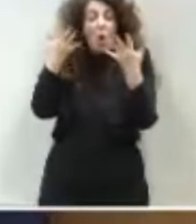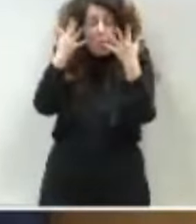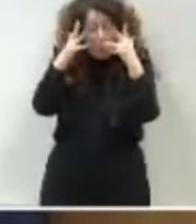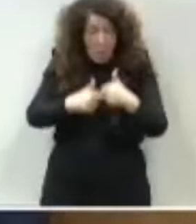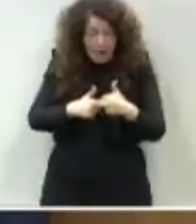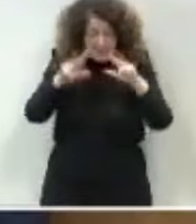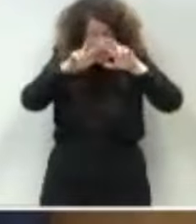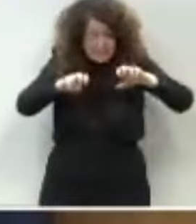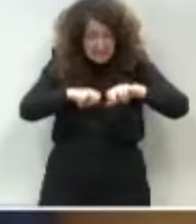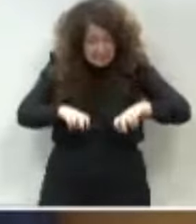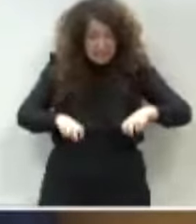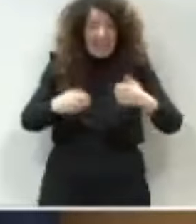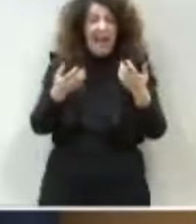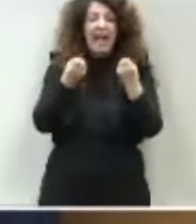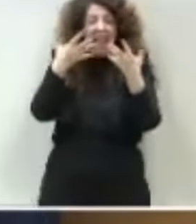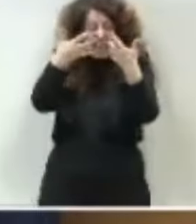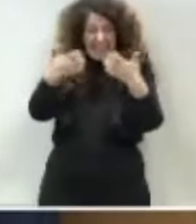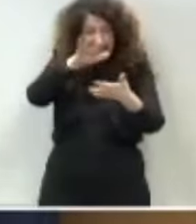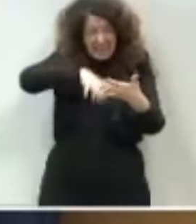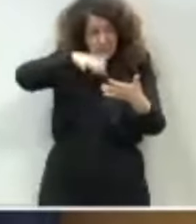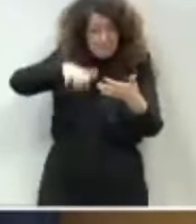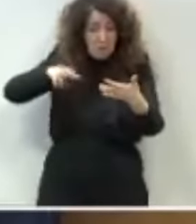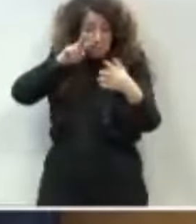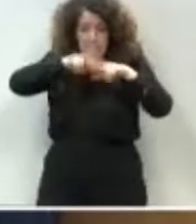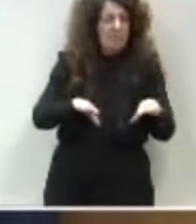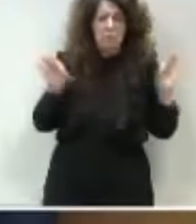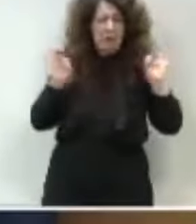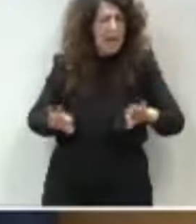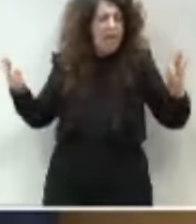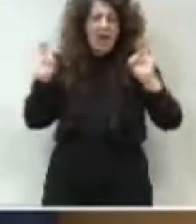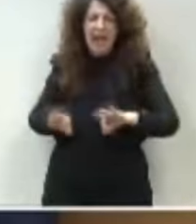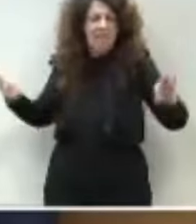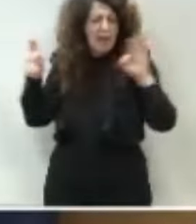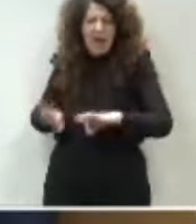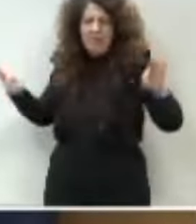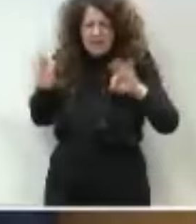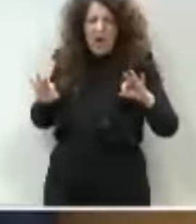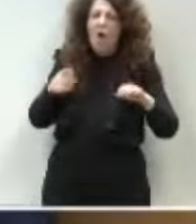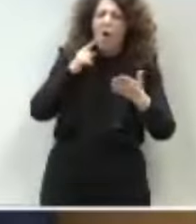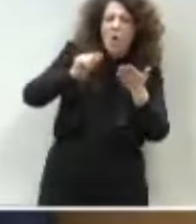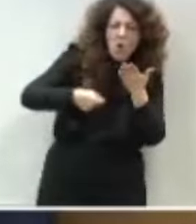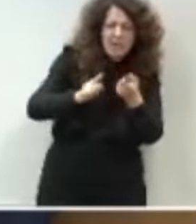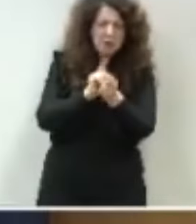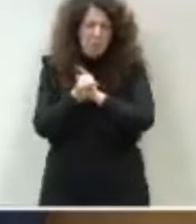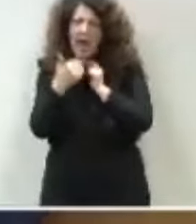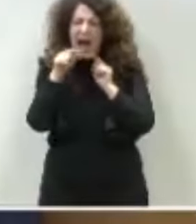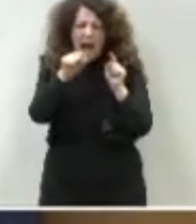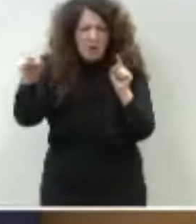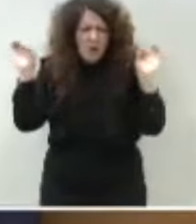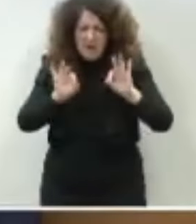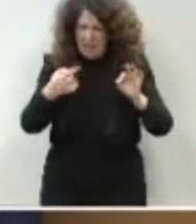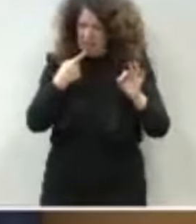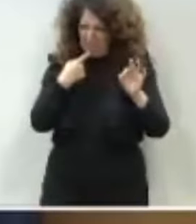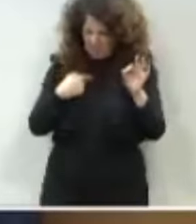al Tribunal de Cuentas y hasta el día de hoy no se ha encontrado ninguna irregularidad. Nadie modificó ningún contrato. ¿Cómo puede usted hablar de